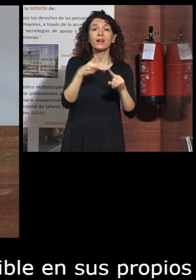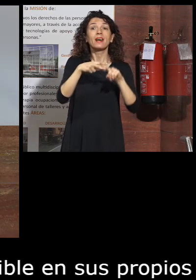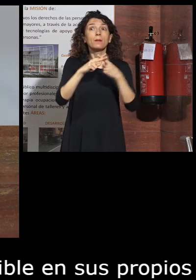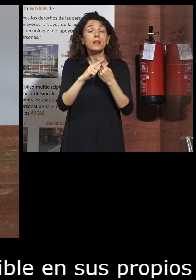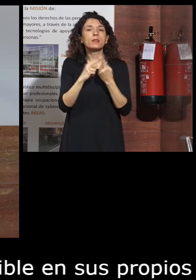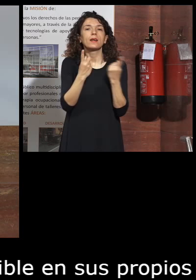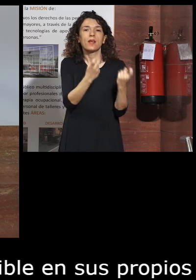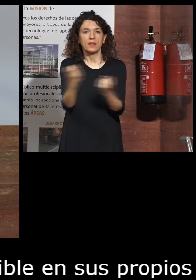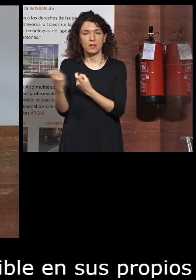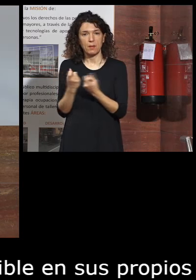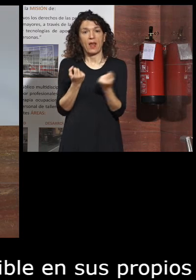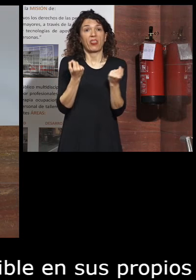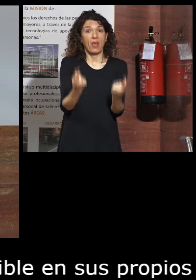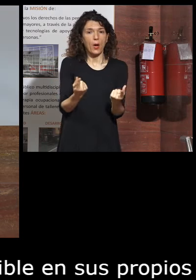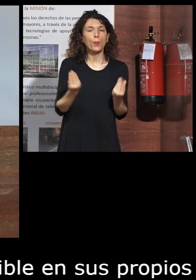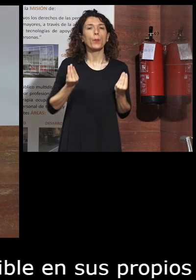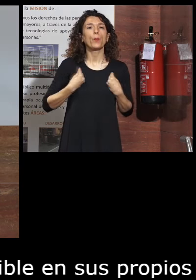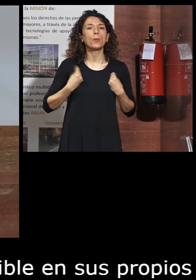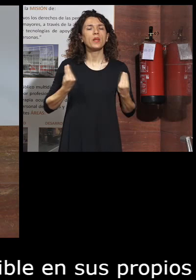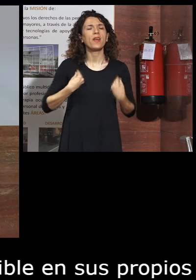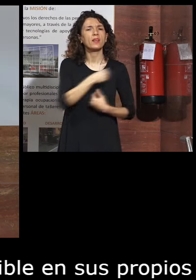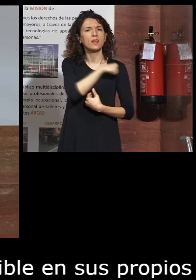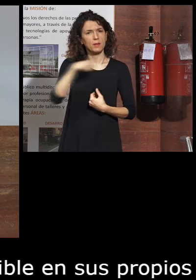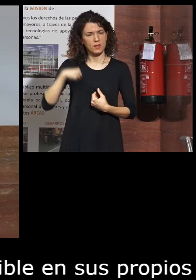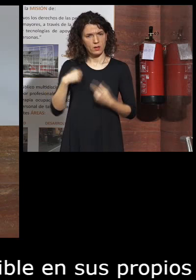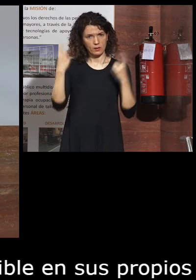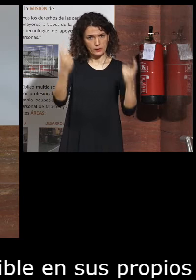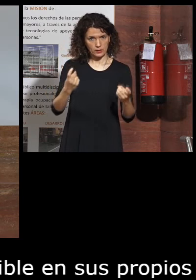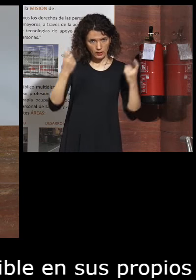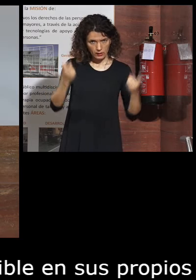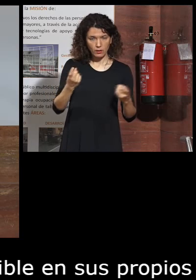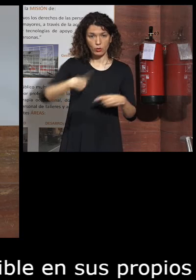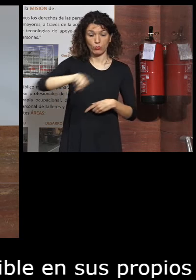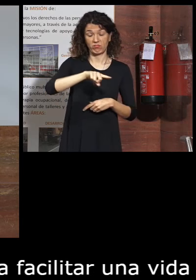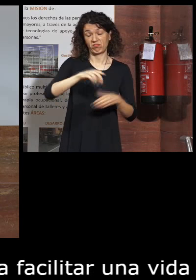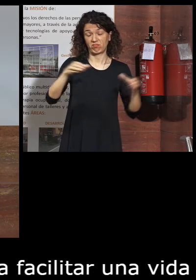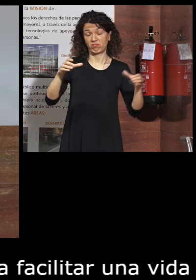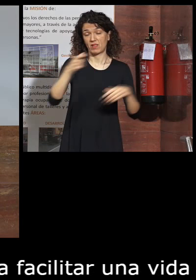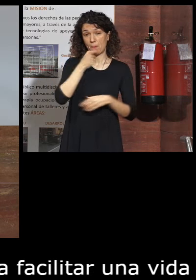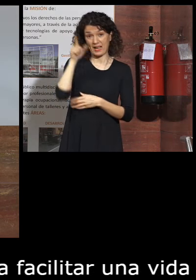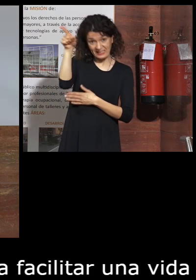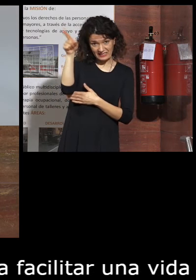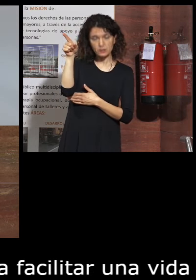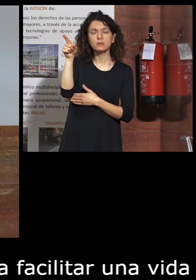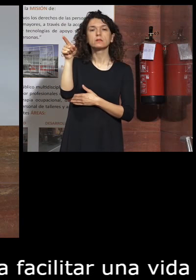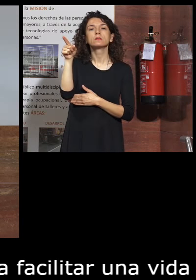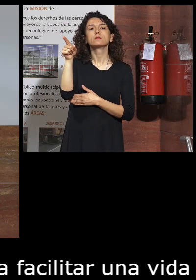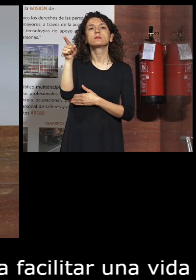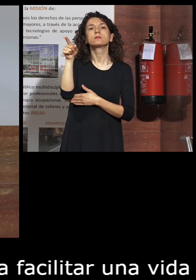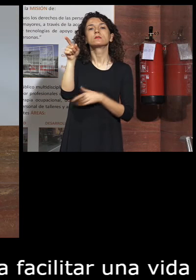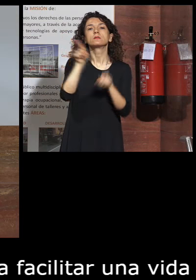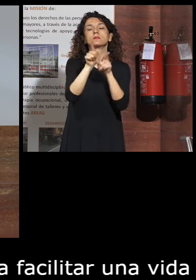de aceptar una vida independiente. En nuestro país los terributos